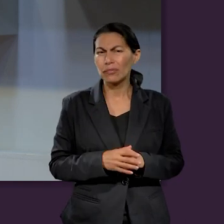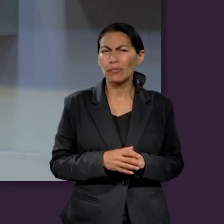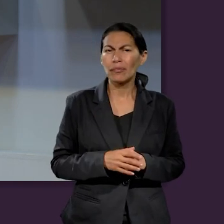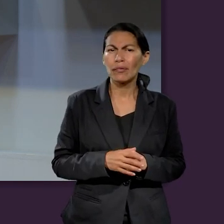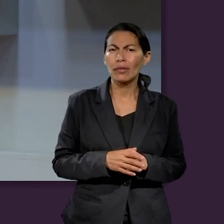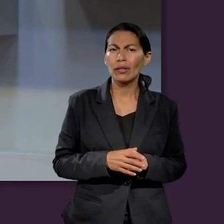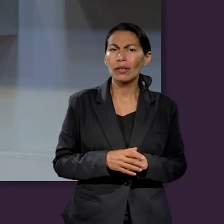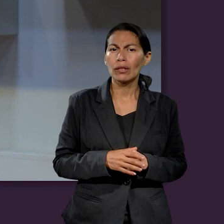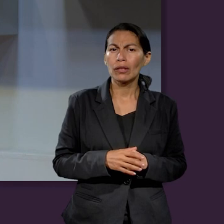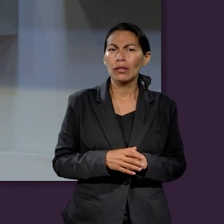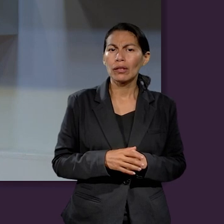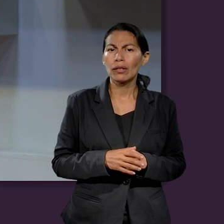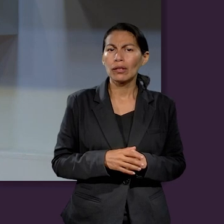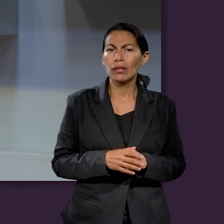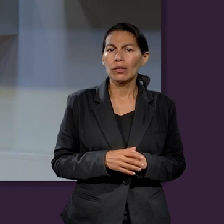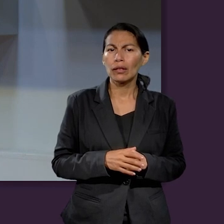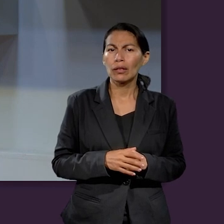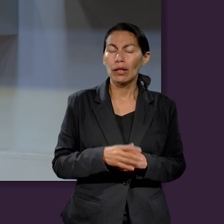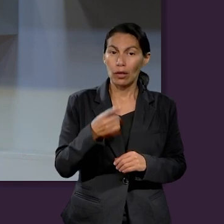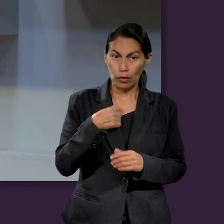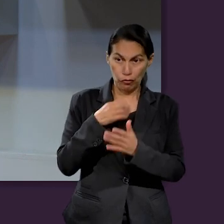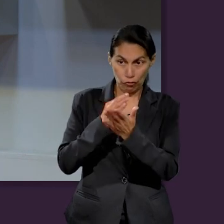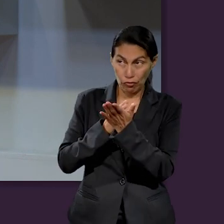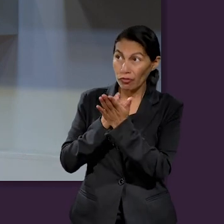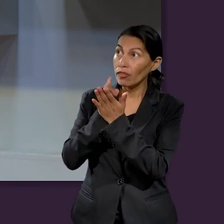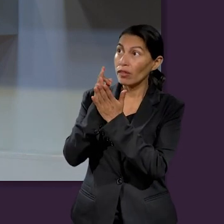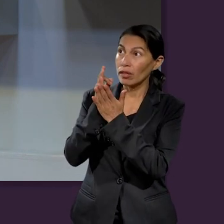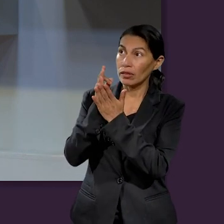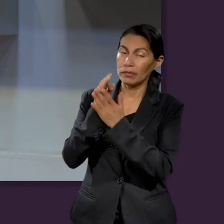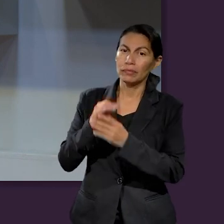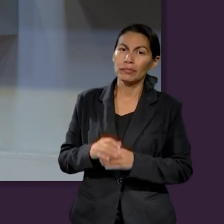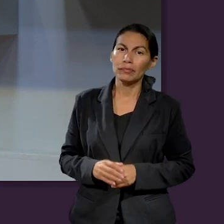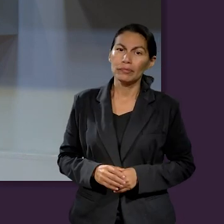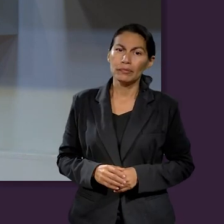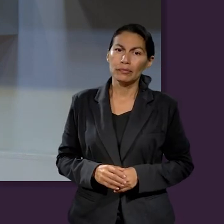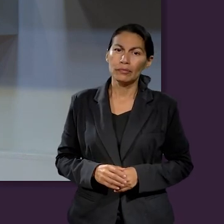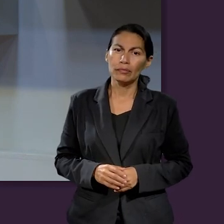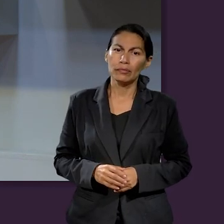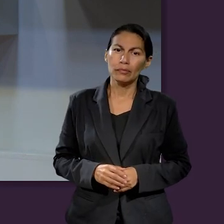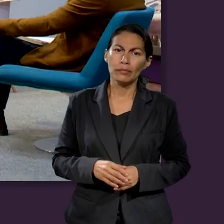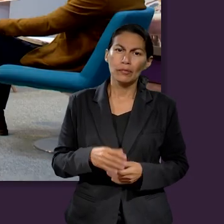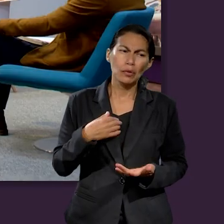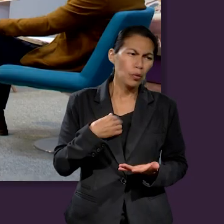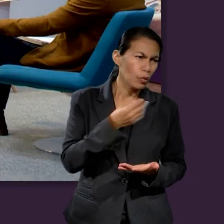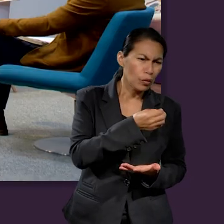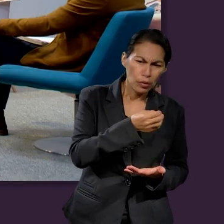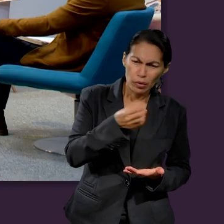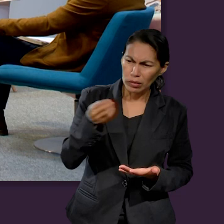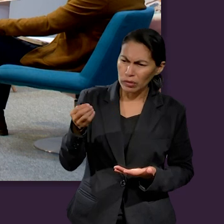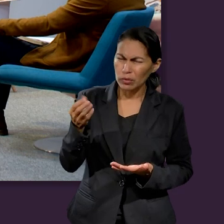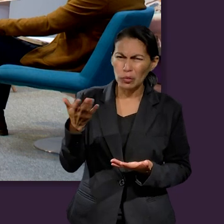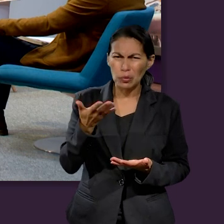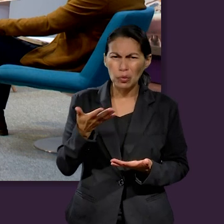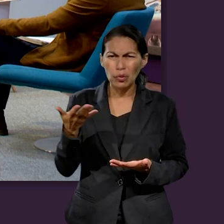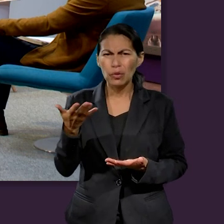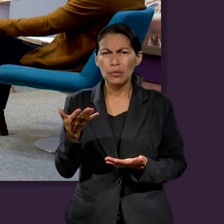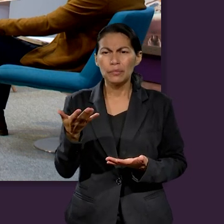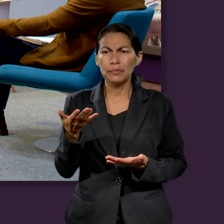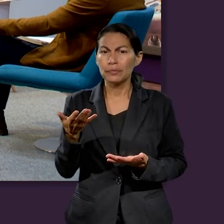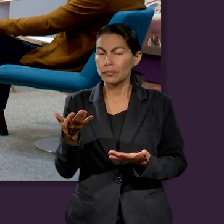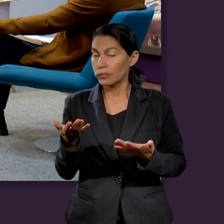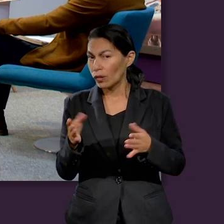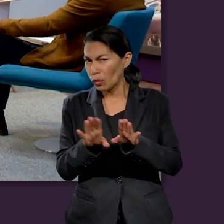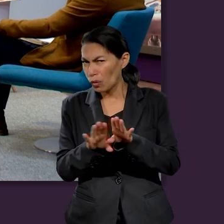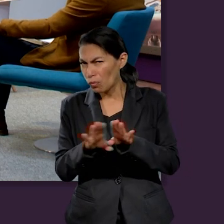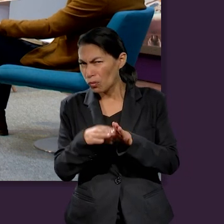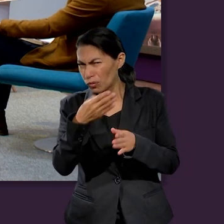mayor, ¿no? Entonces, retomando tu respuesta y volviendo a este asunto, la importancia de nuestra